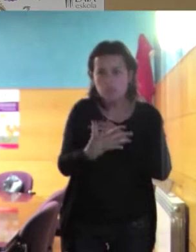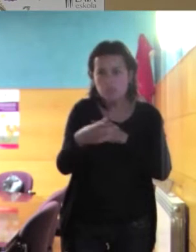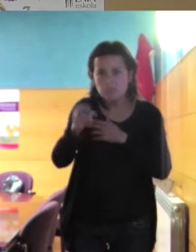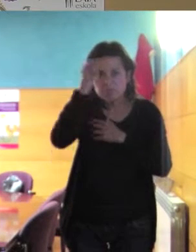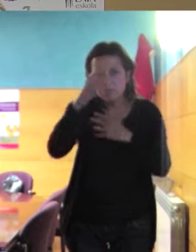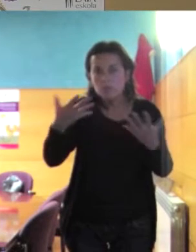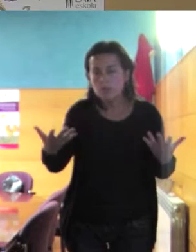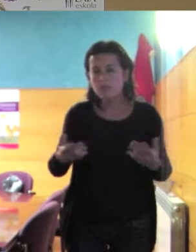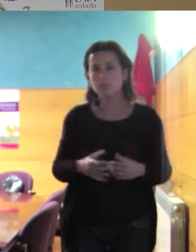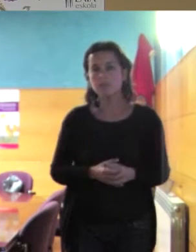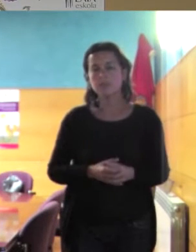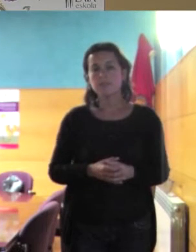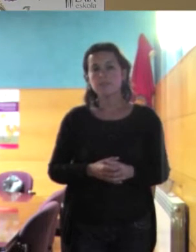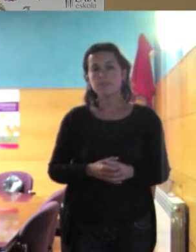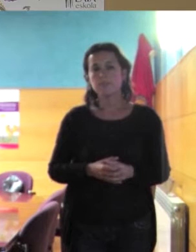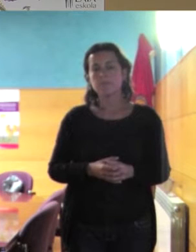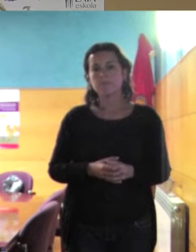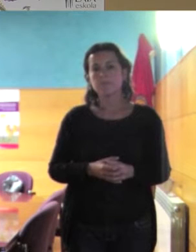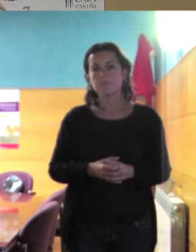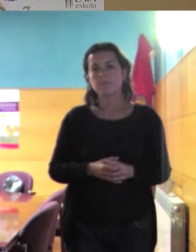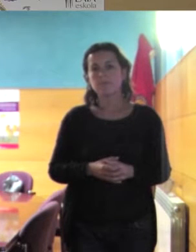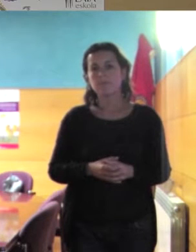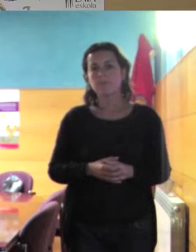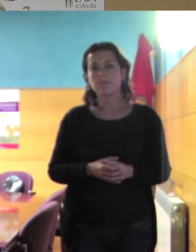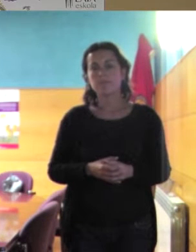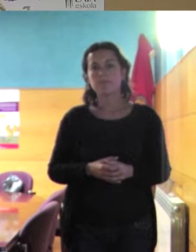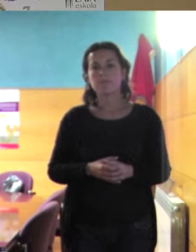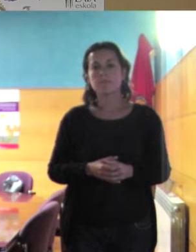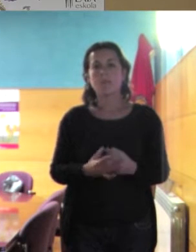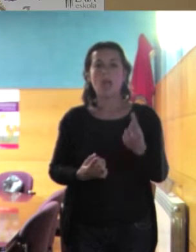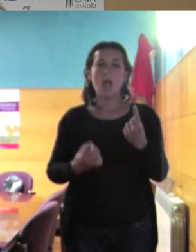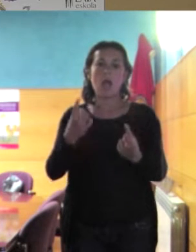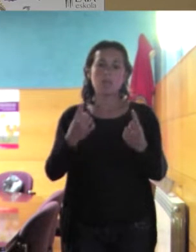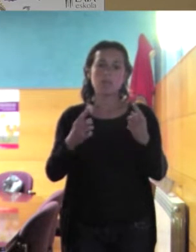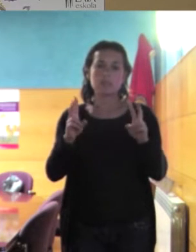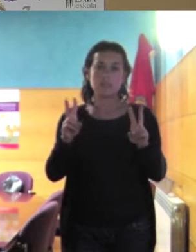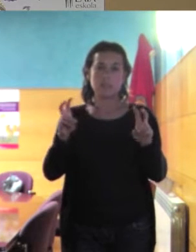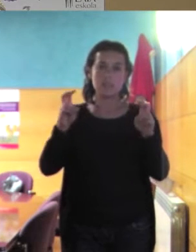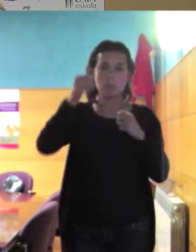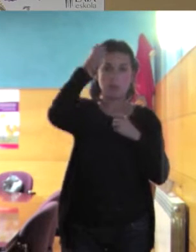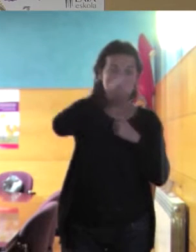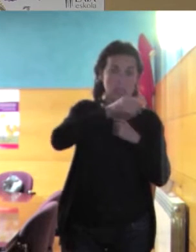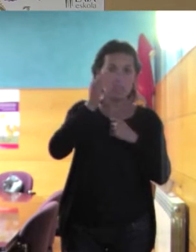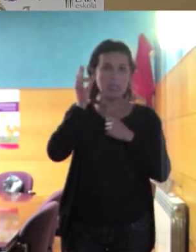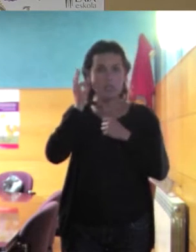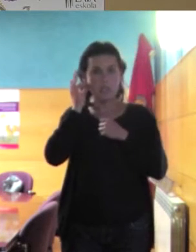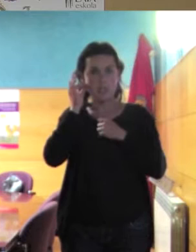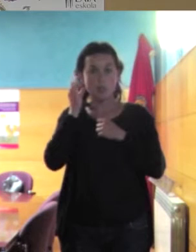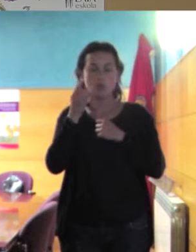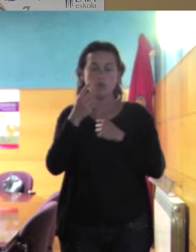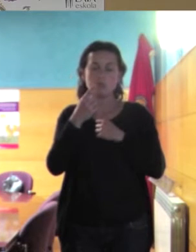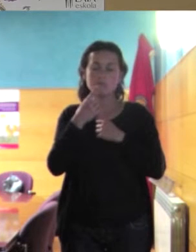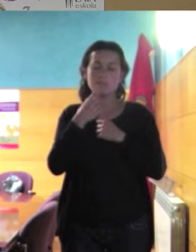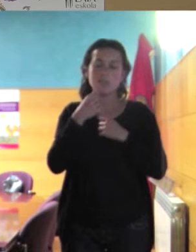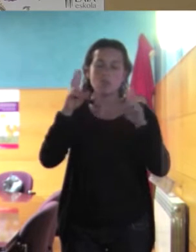sabemos que a veces, en el terreno del género, pues he mencionado la cuestión de la indumentaria,